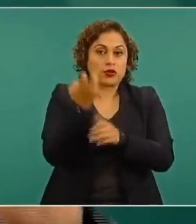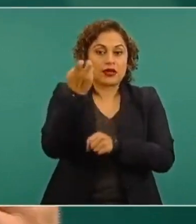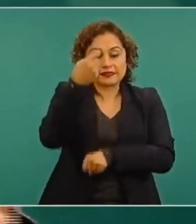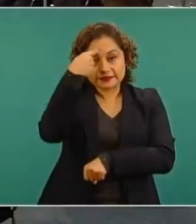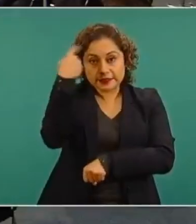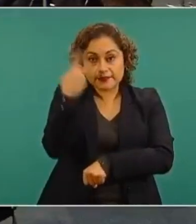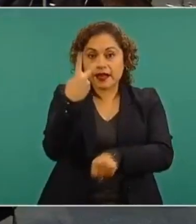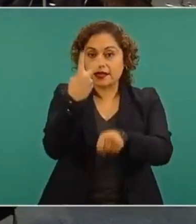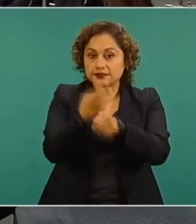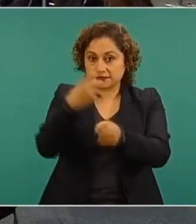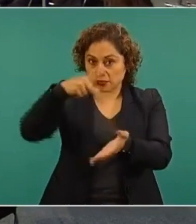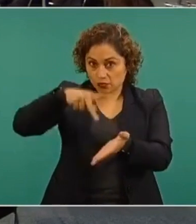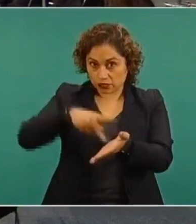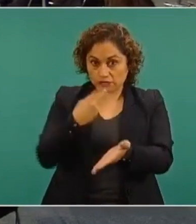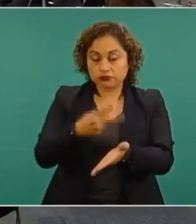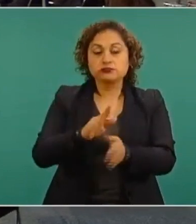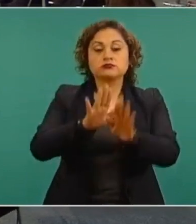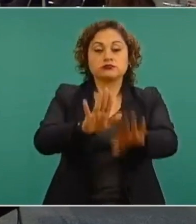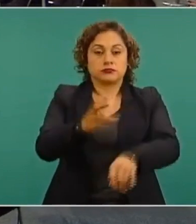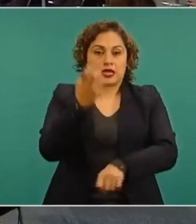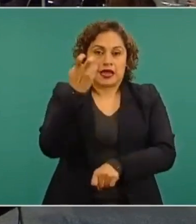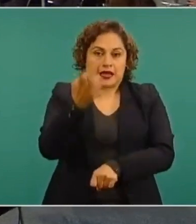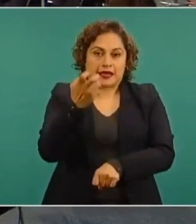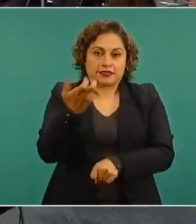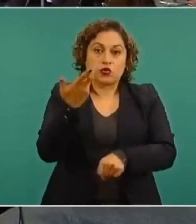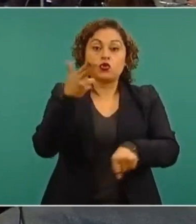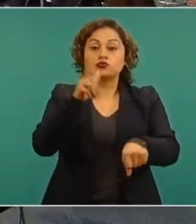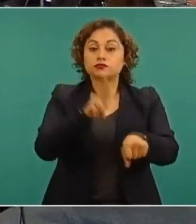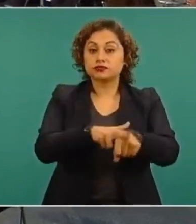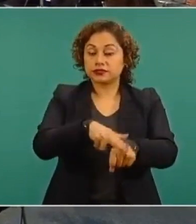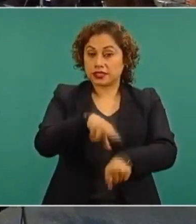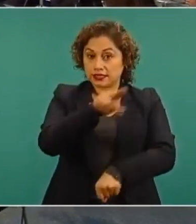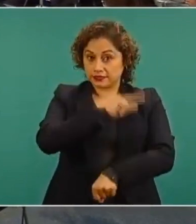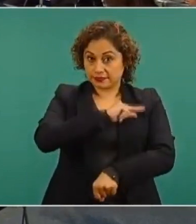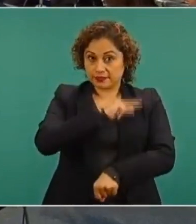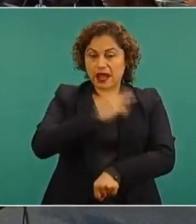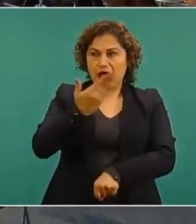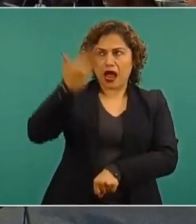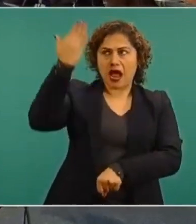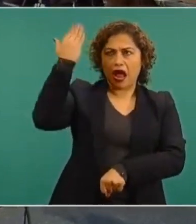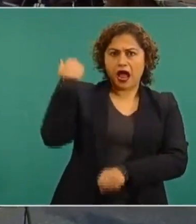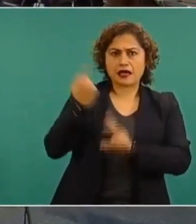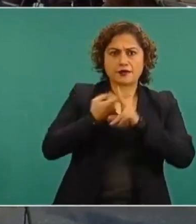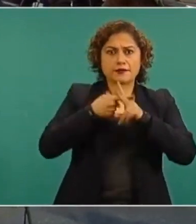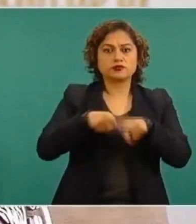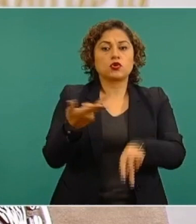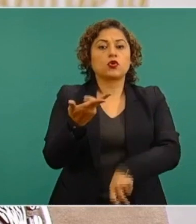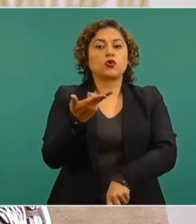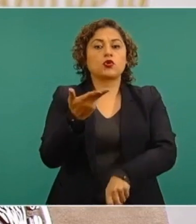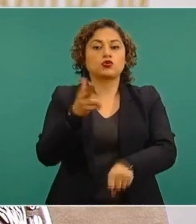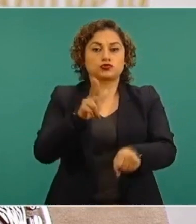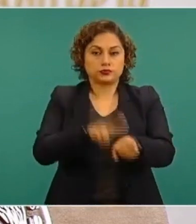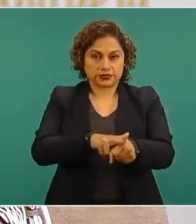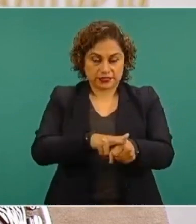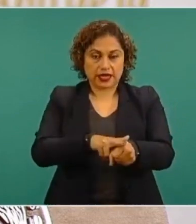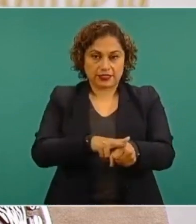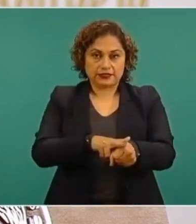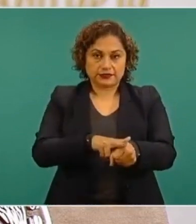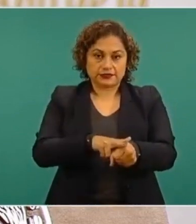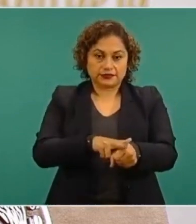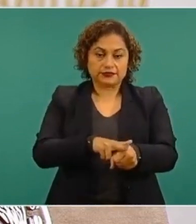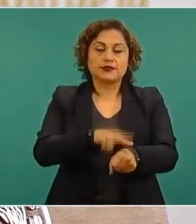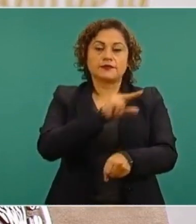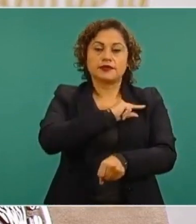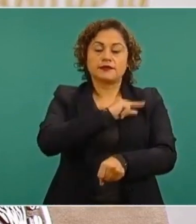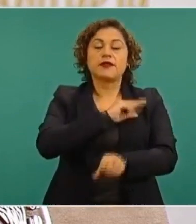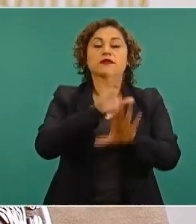Todavía tendré, que son hasta ahorita, sólo de hospitales privados, porque la primera sólo se puso en hospitales privados, para ese embarque. A lo largo de la